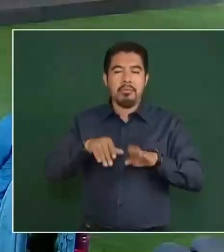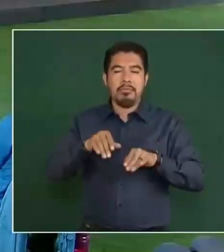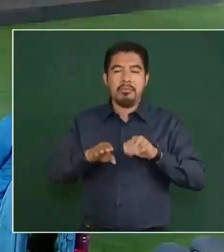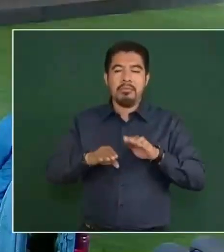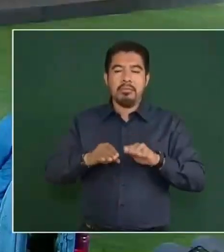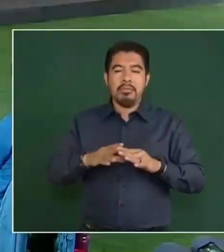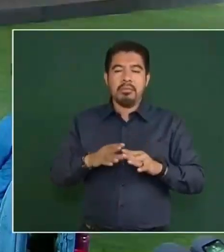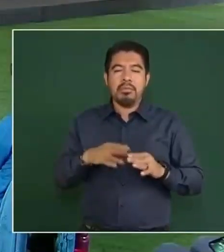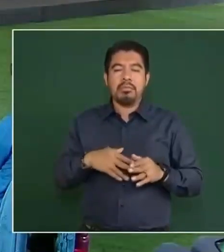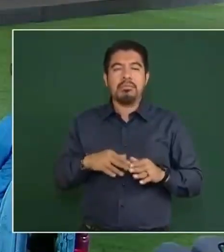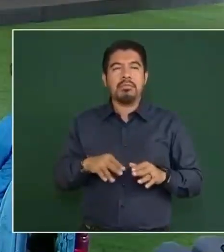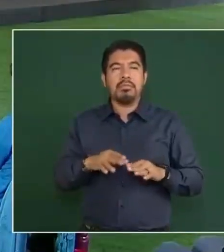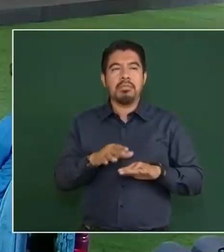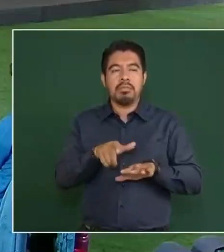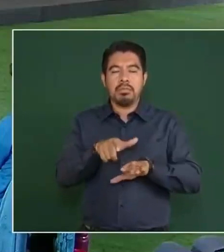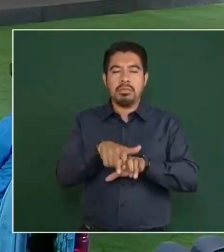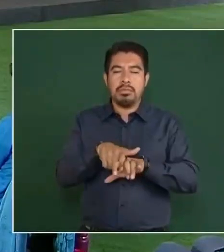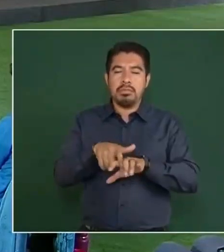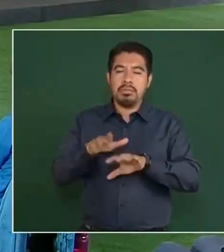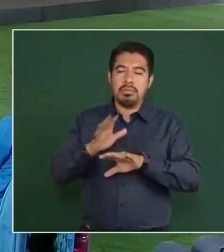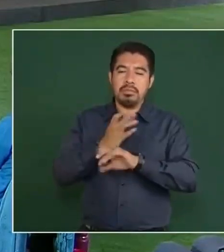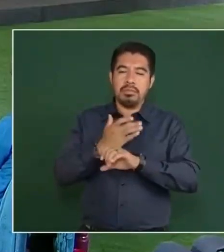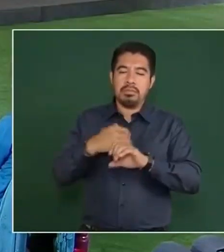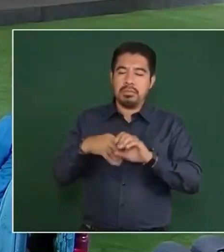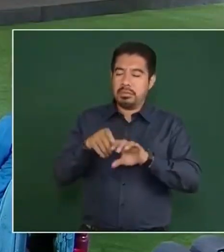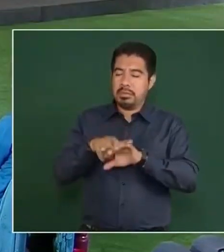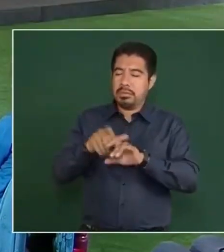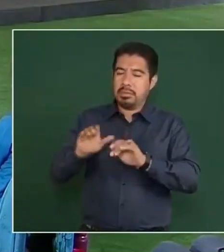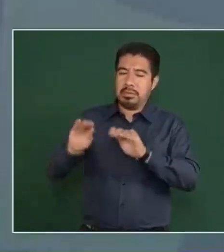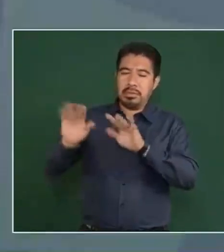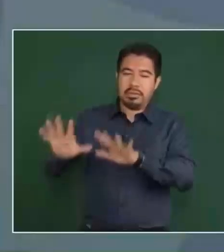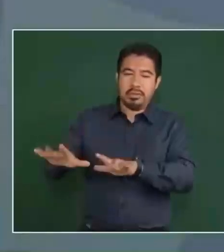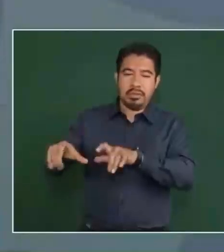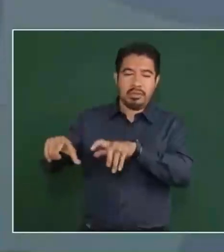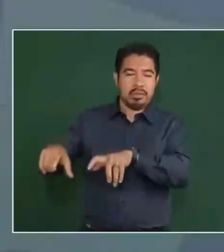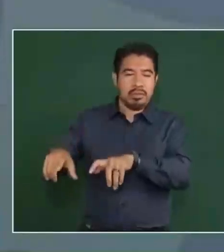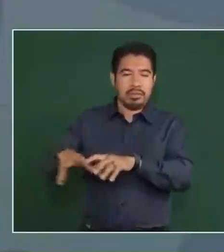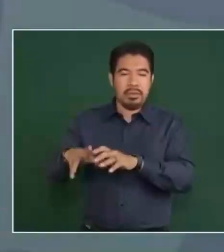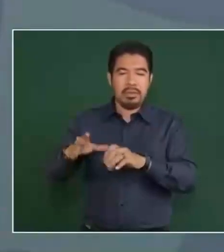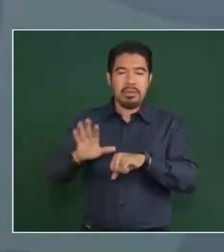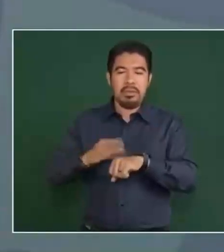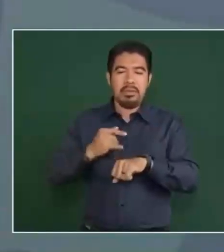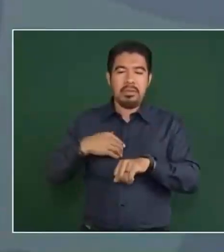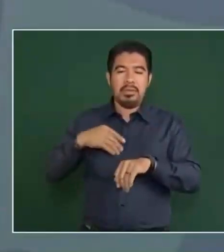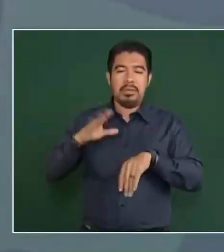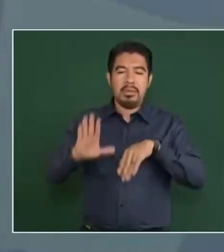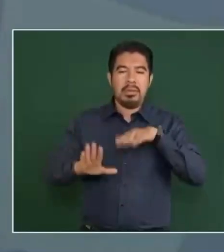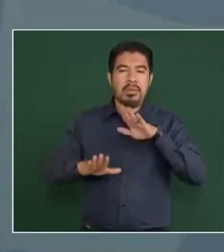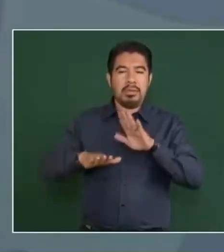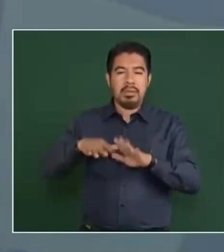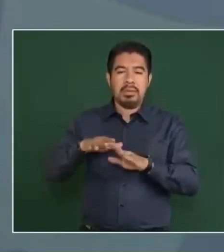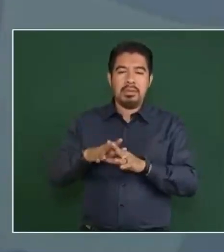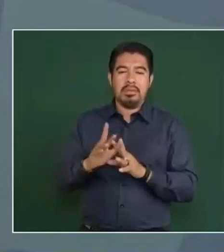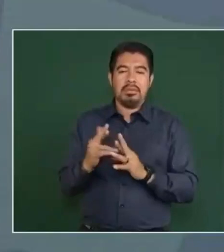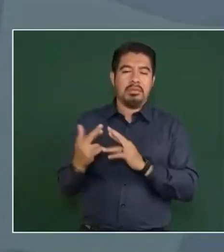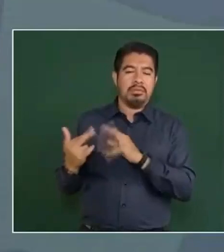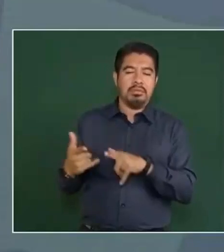participaban y se quedaban las chanclas ahí, tiradas porque donde las